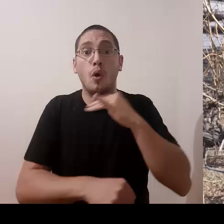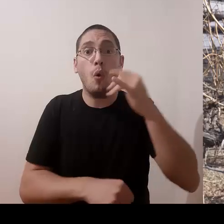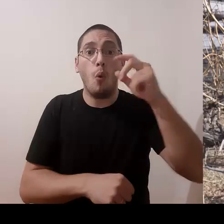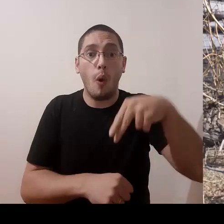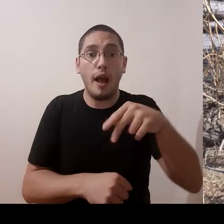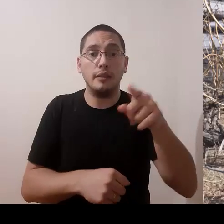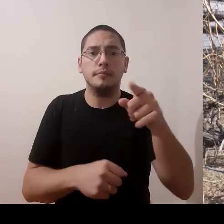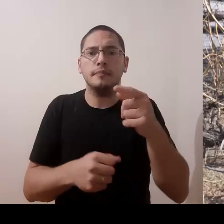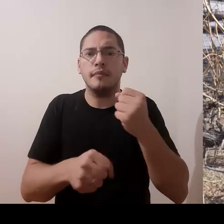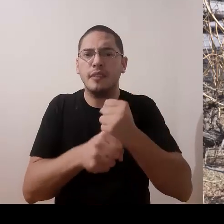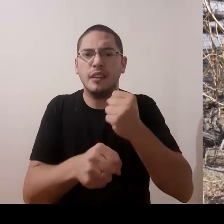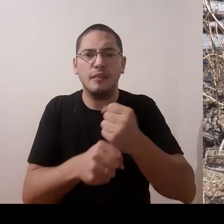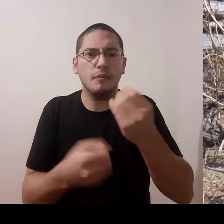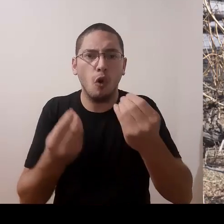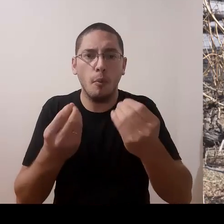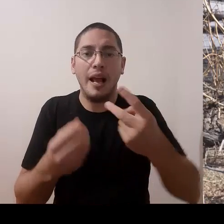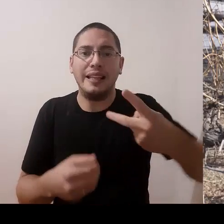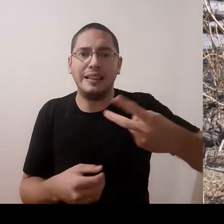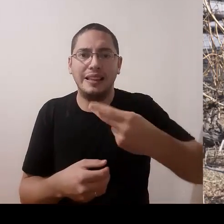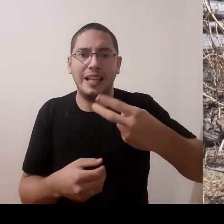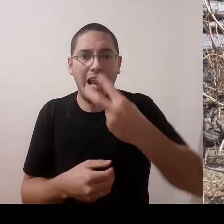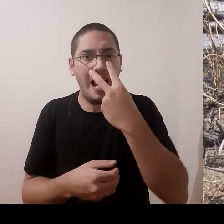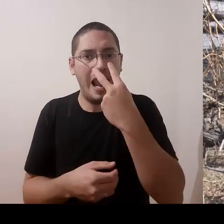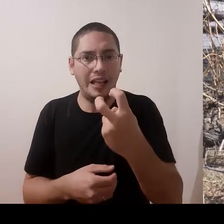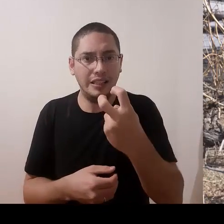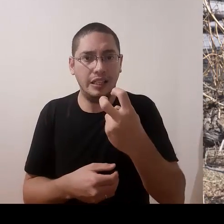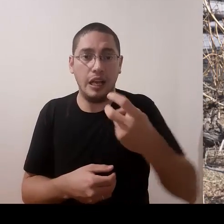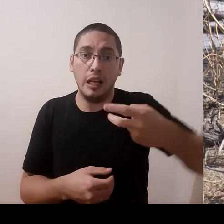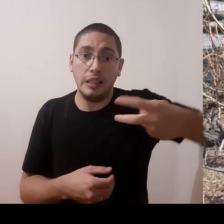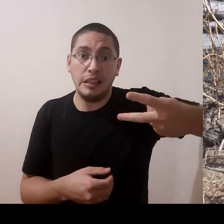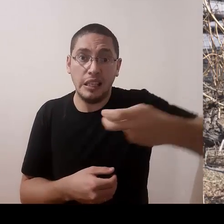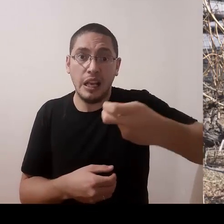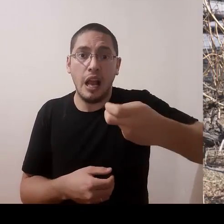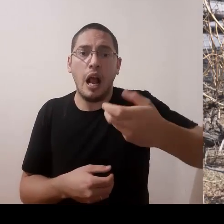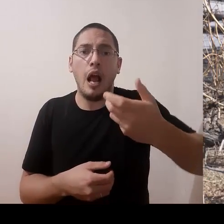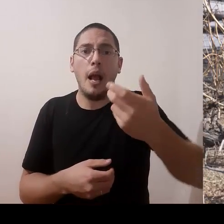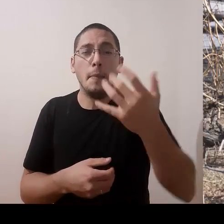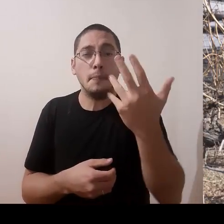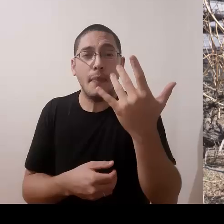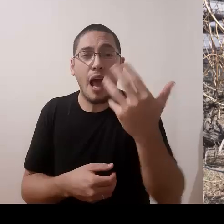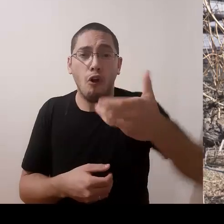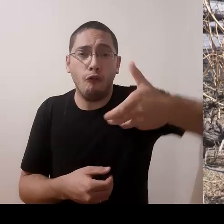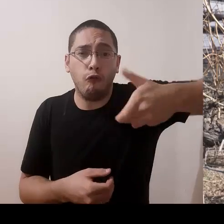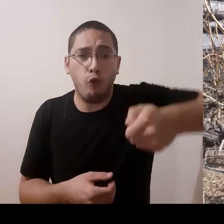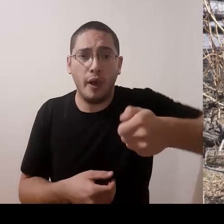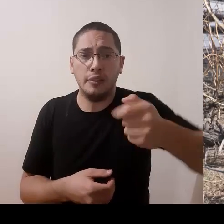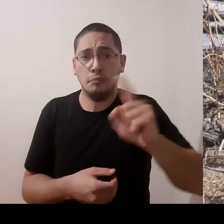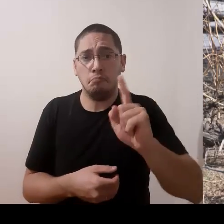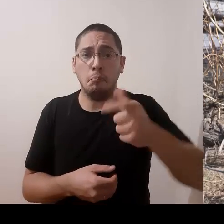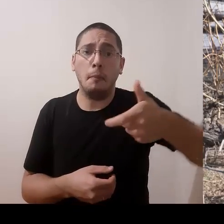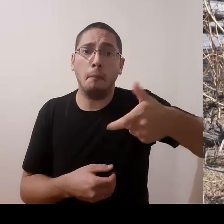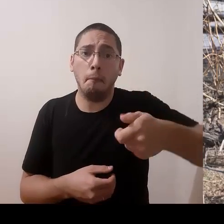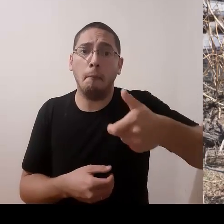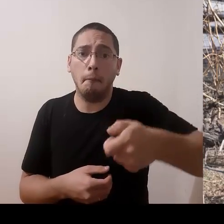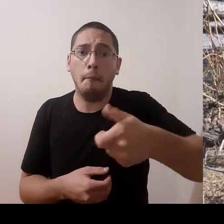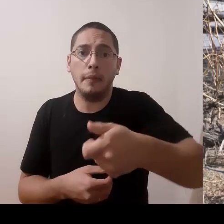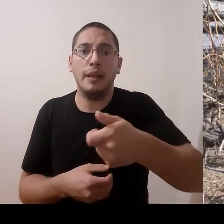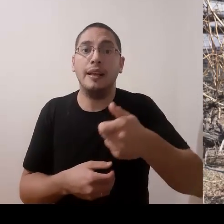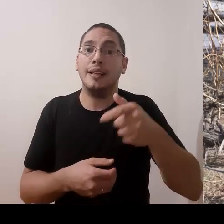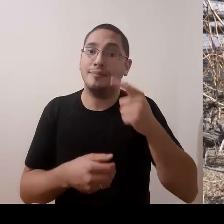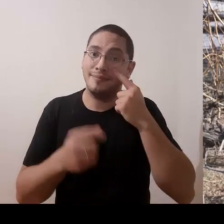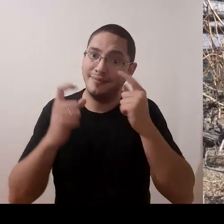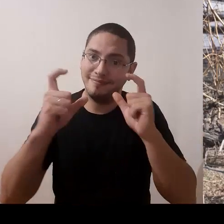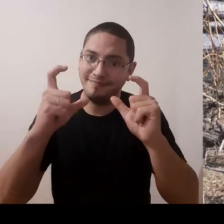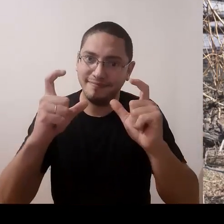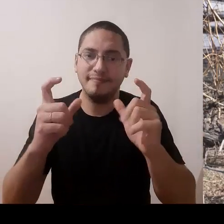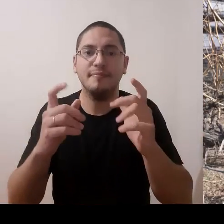utilizando una tijera eléctrica, lo cual él no hace fuerza con la mano. Es una tijera que hay que prestar atención, hay normas